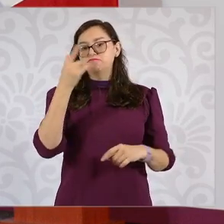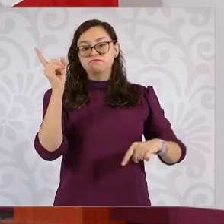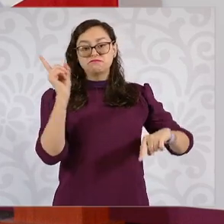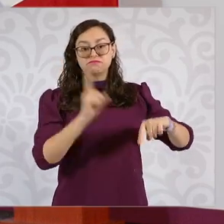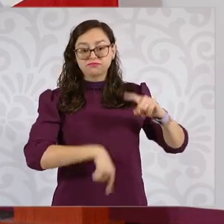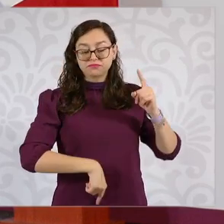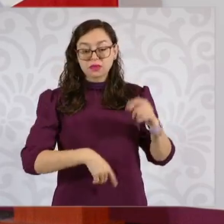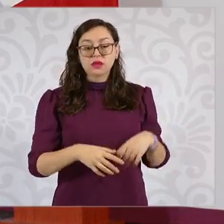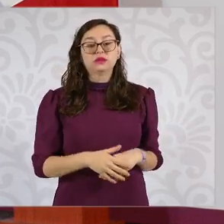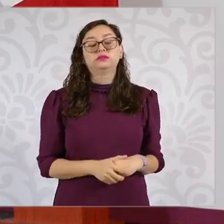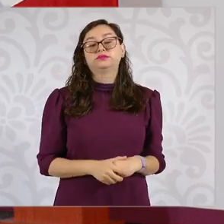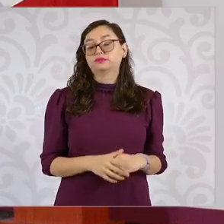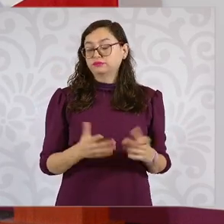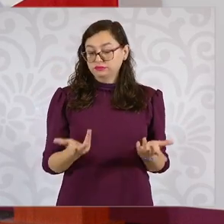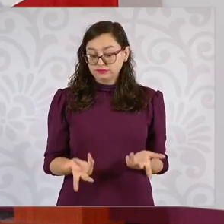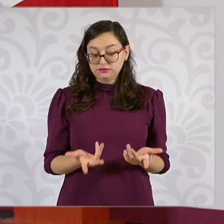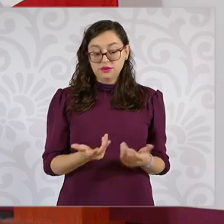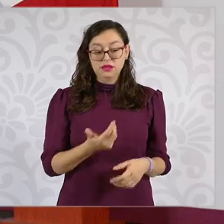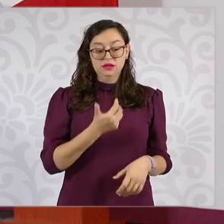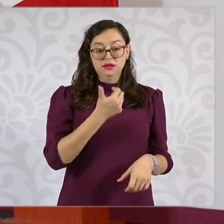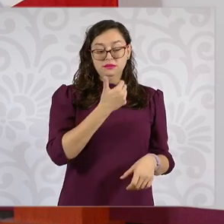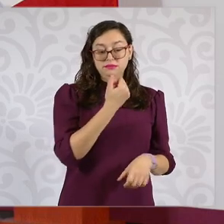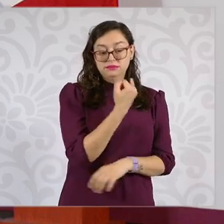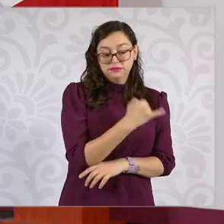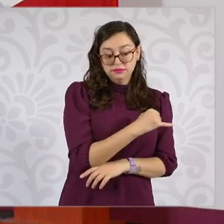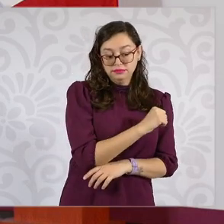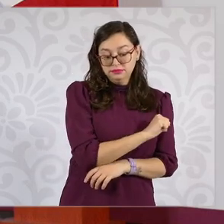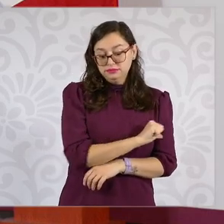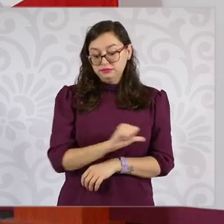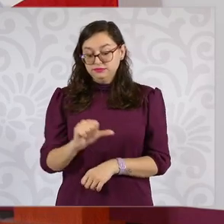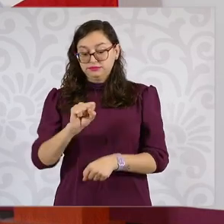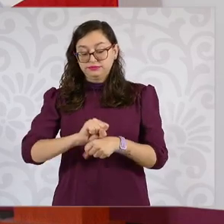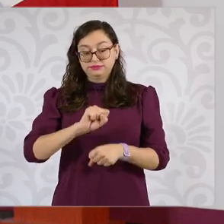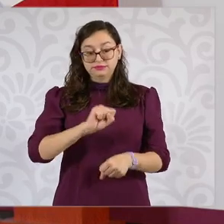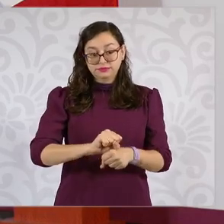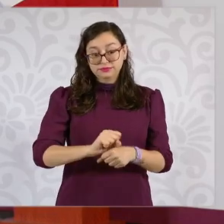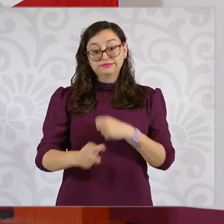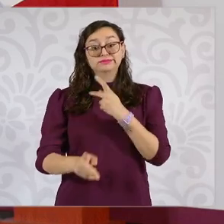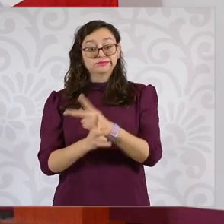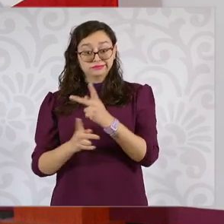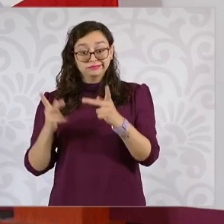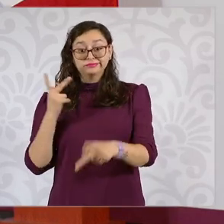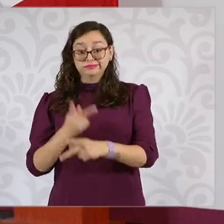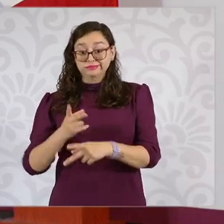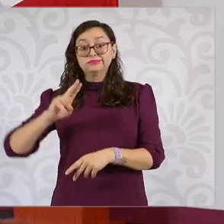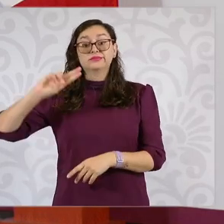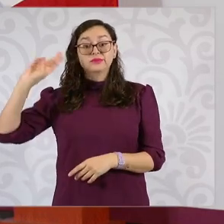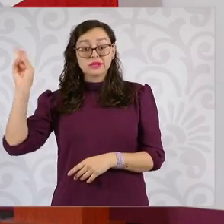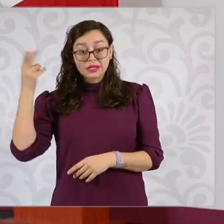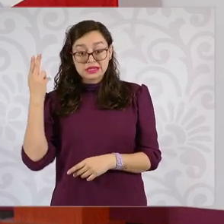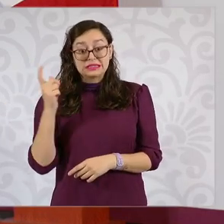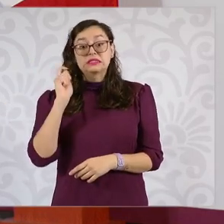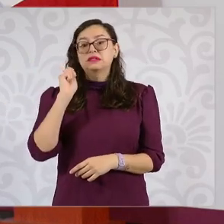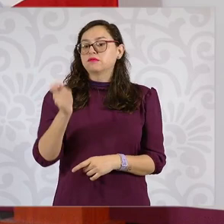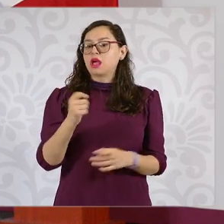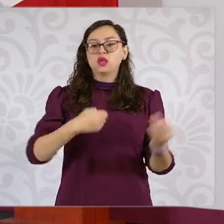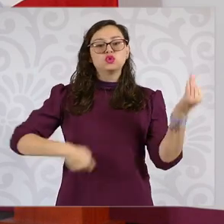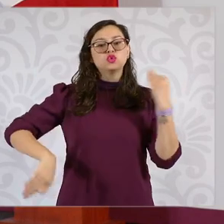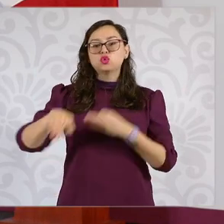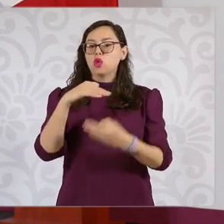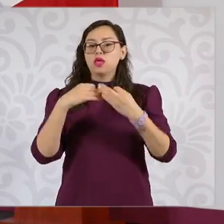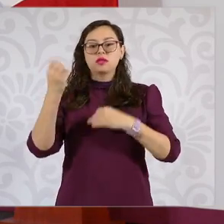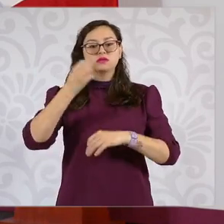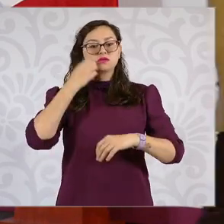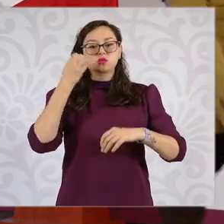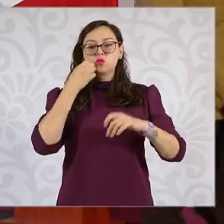superior y superior. Es decir, se tienen que cumplir en las 258 mil 689 escuelas